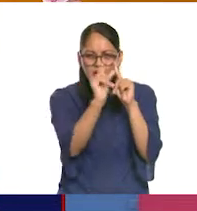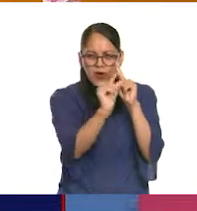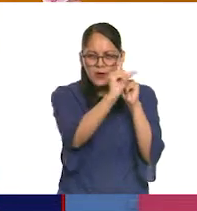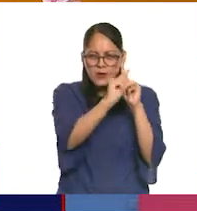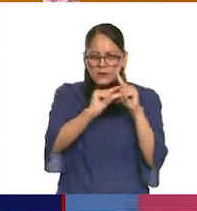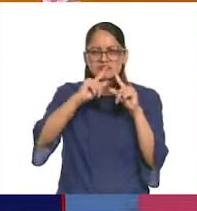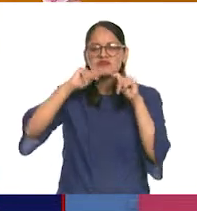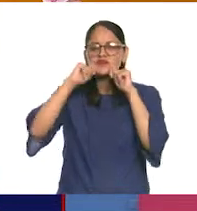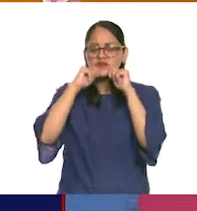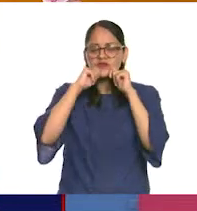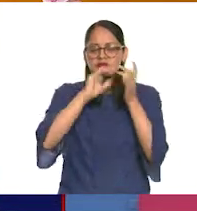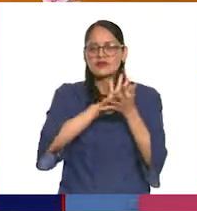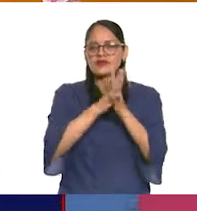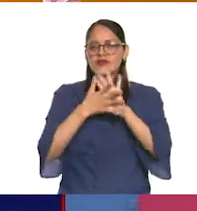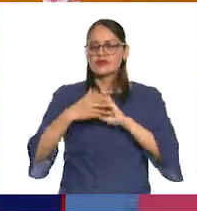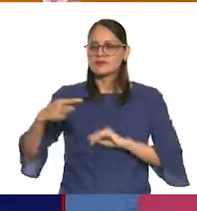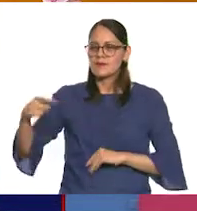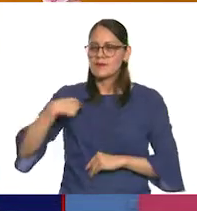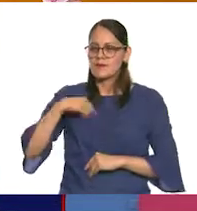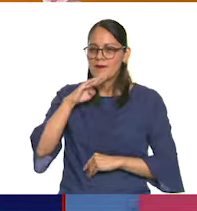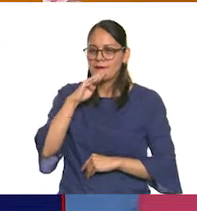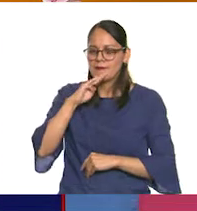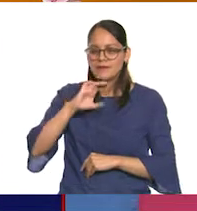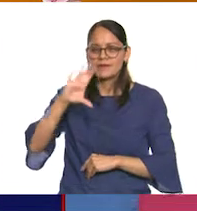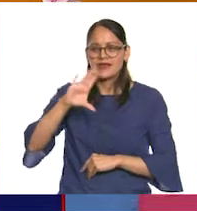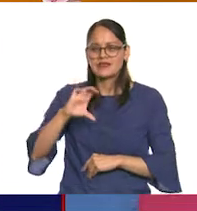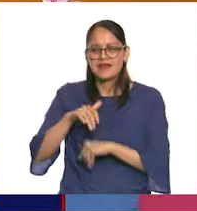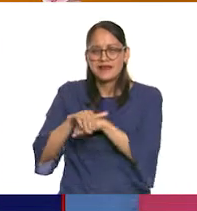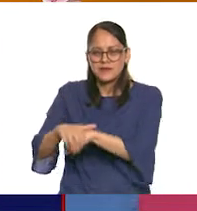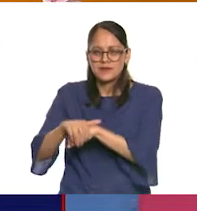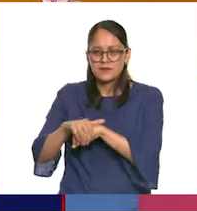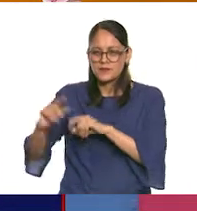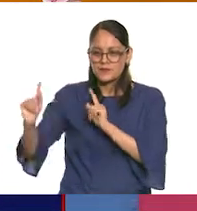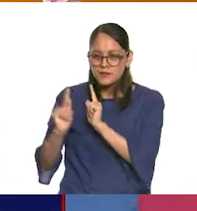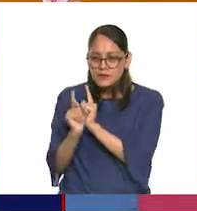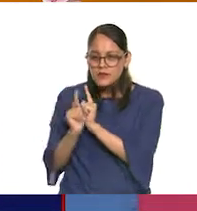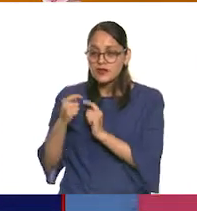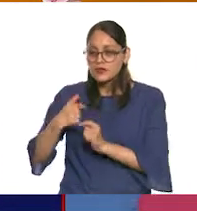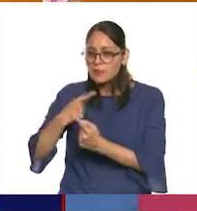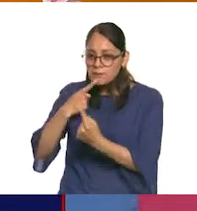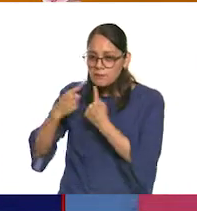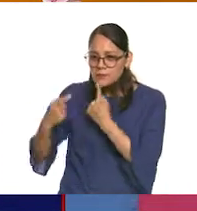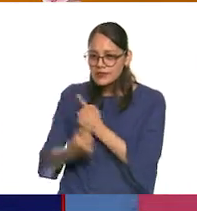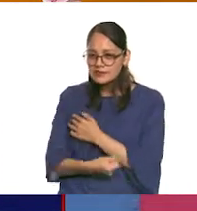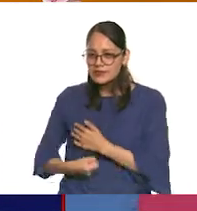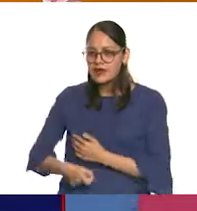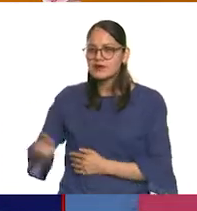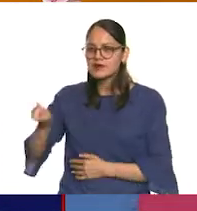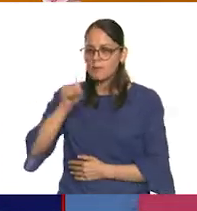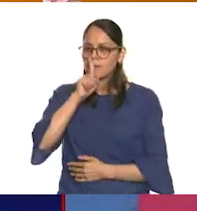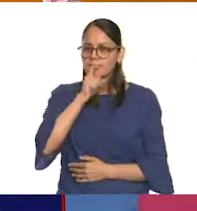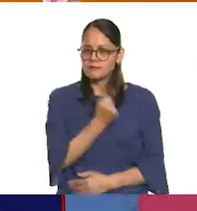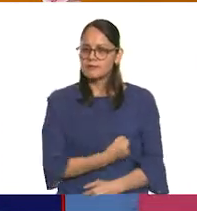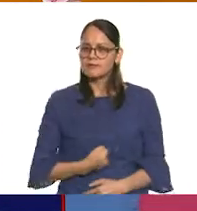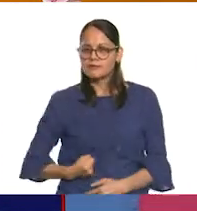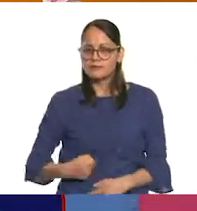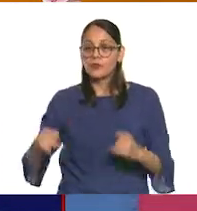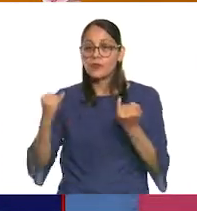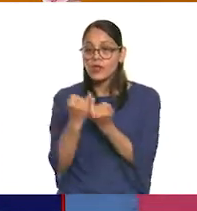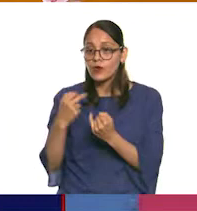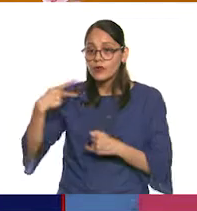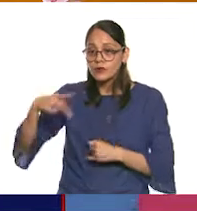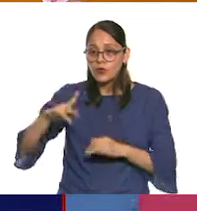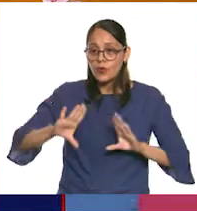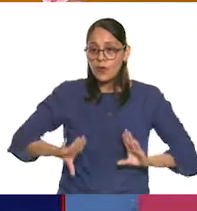esta se convierte en nuestra confidente, que guarda cada uno de nuestros secretos. Y que sabe en qué momento dar un fruto que se